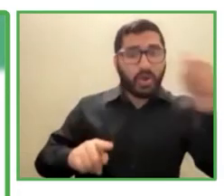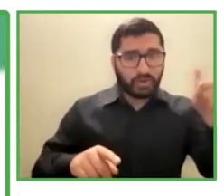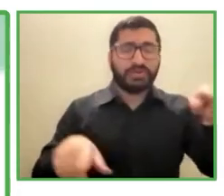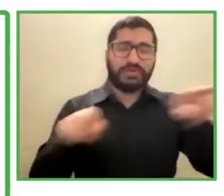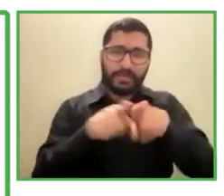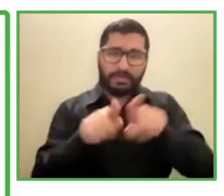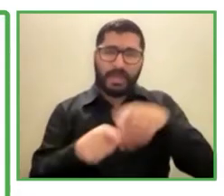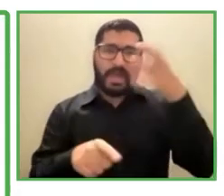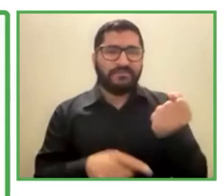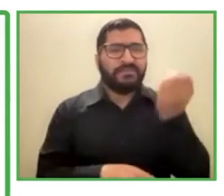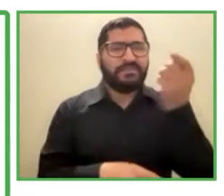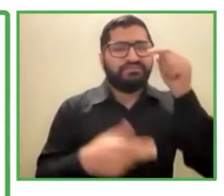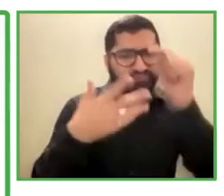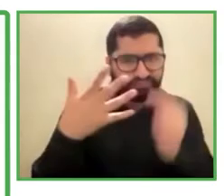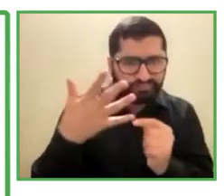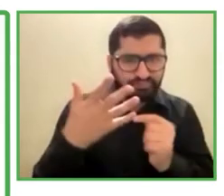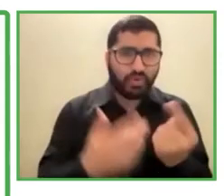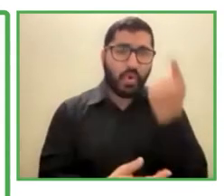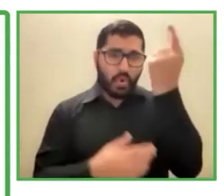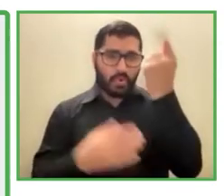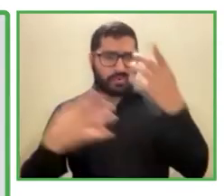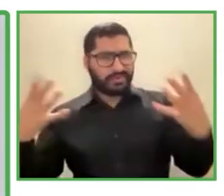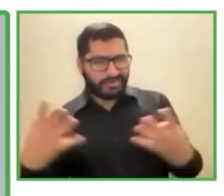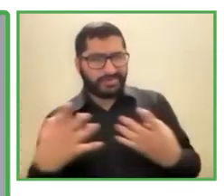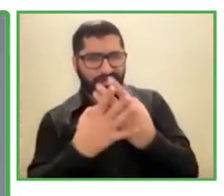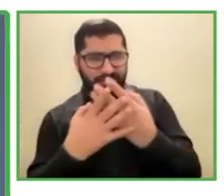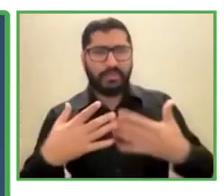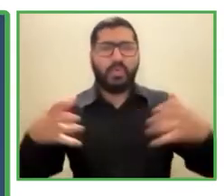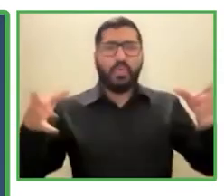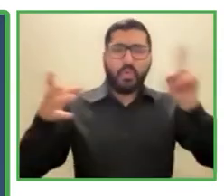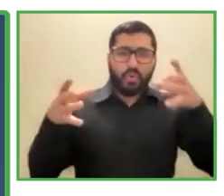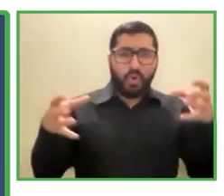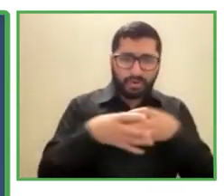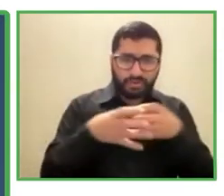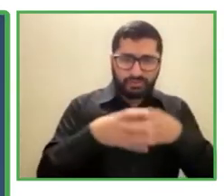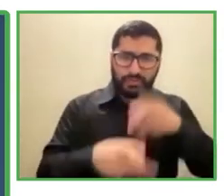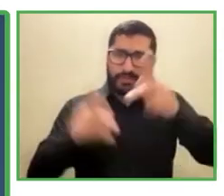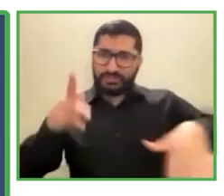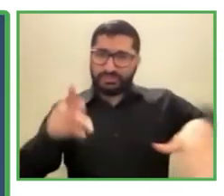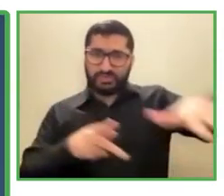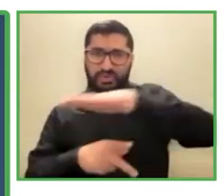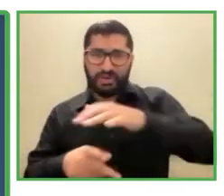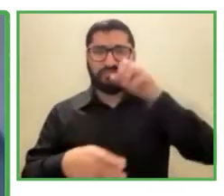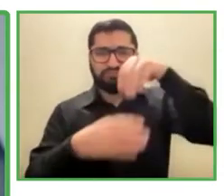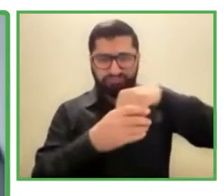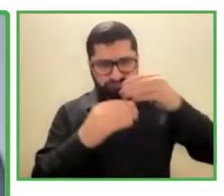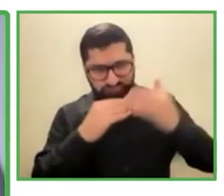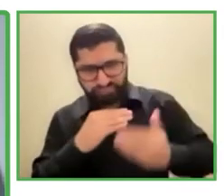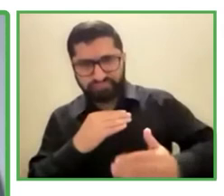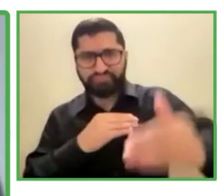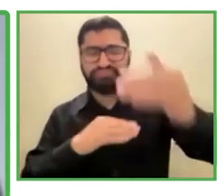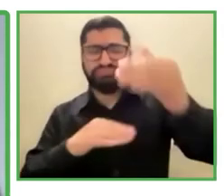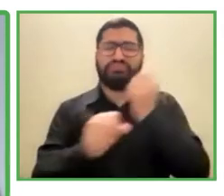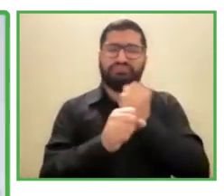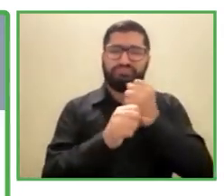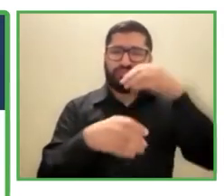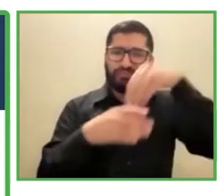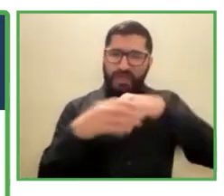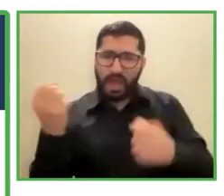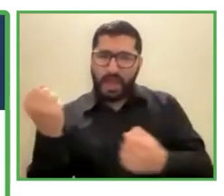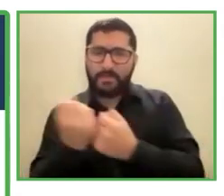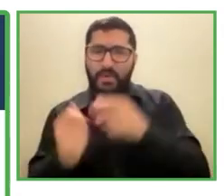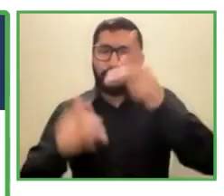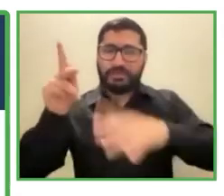red, un equipo de personas que trabajan de manera remota, apoyando a los clientes de todo el mundo, y en